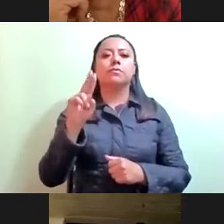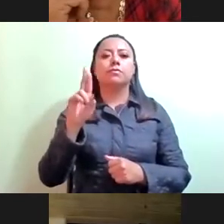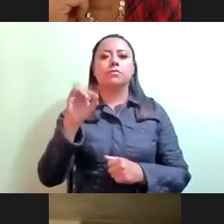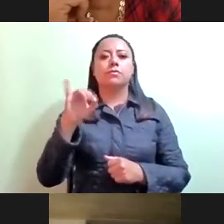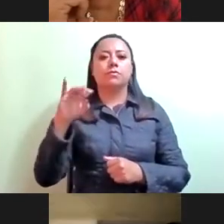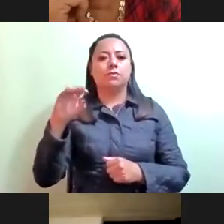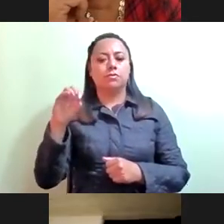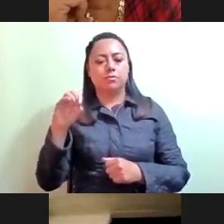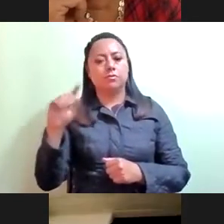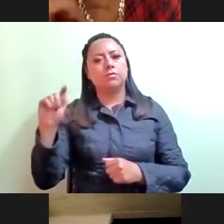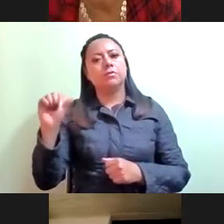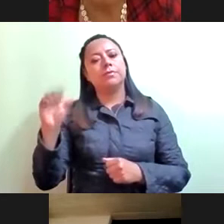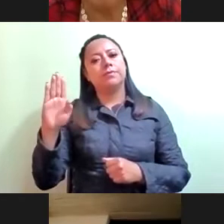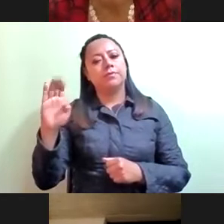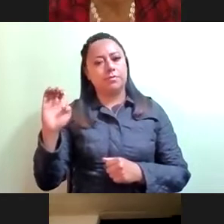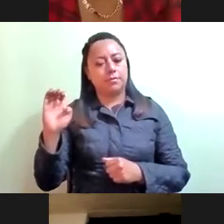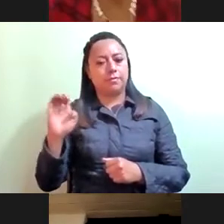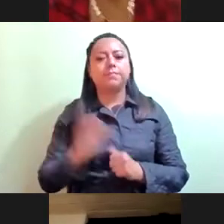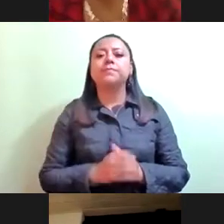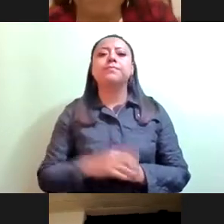Diputado Cristian Damián Monrari de la Isla.